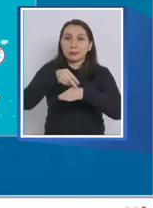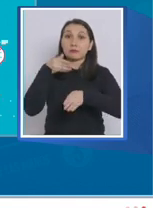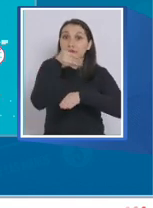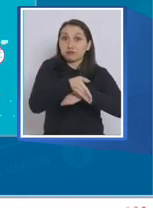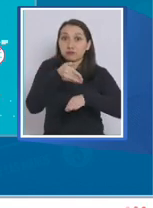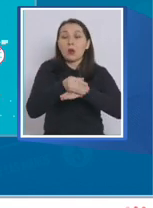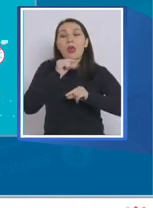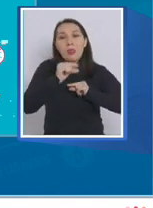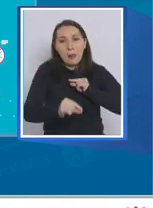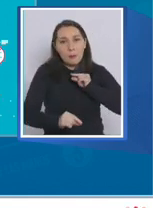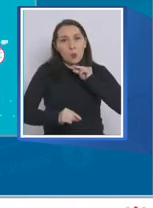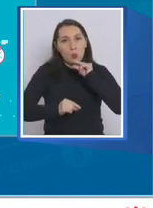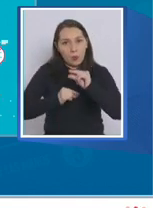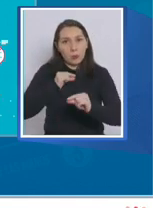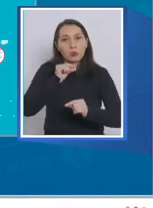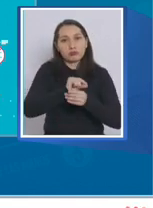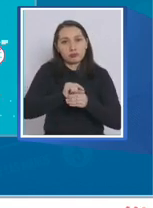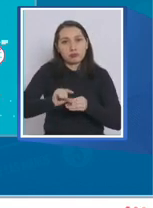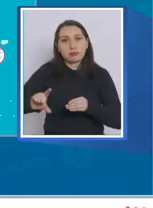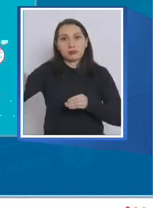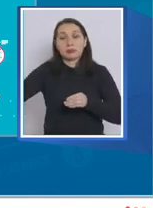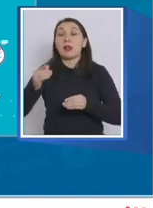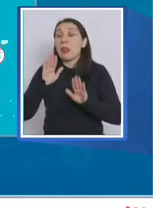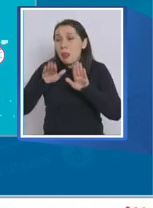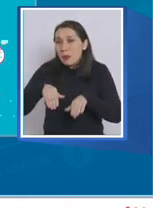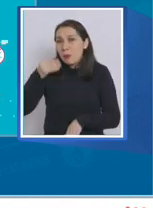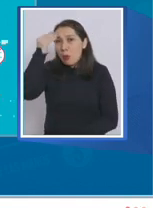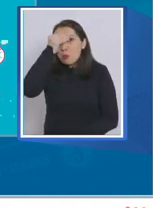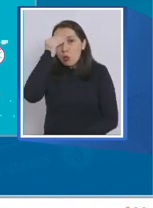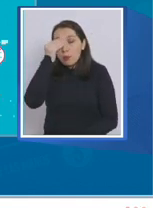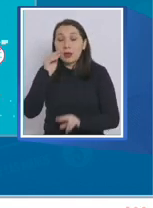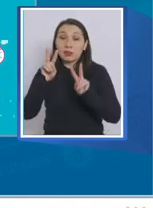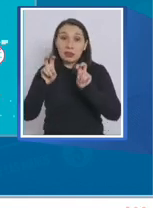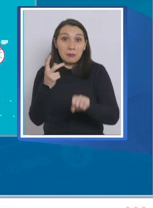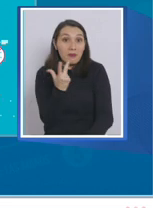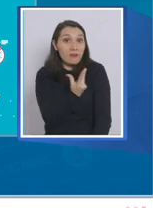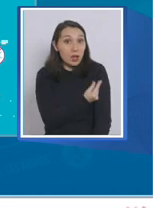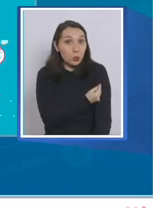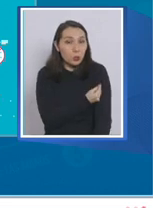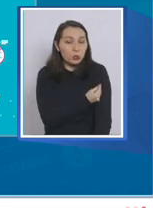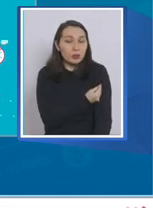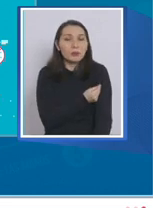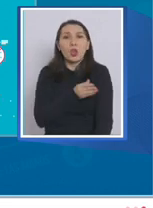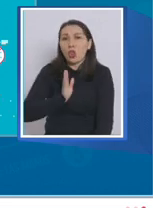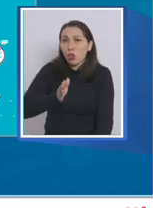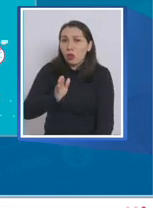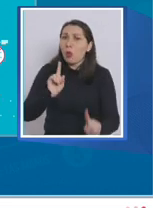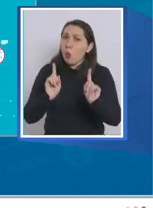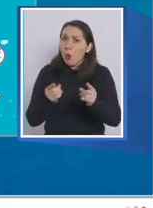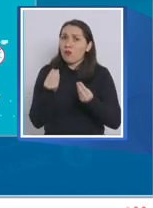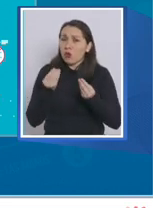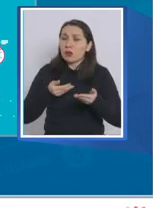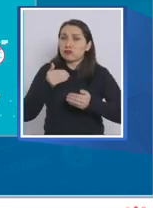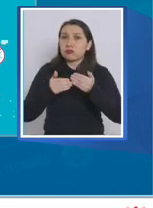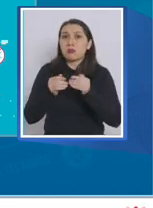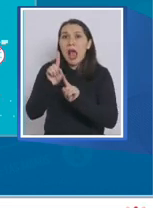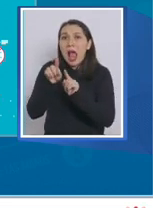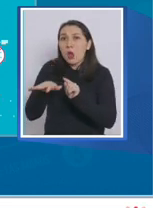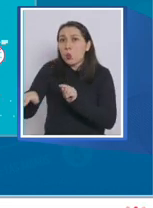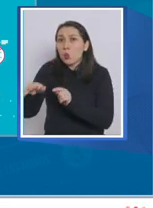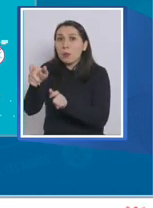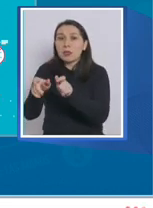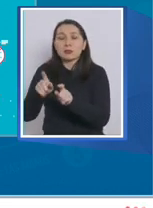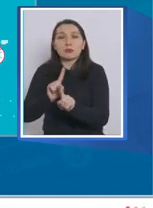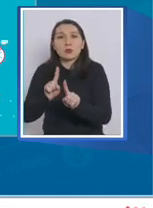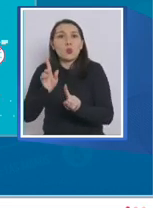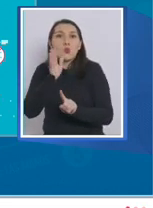progresiva. Asimismo, la preocupación en torno a la vacunación es que aún, pese a los avances, hay grupos de población